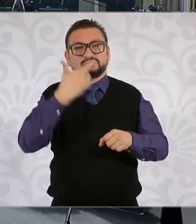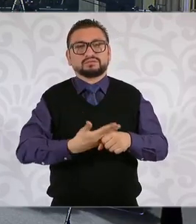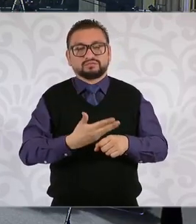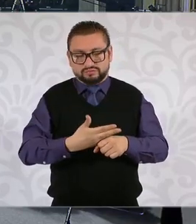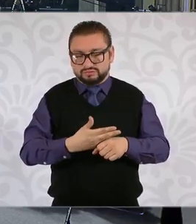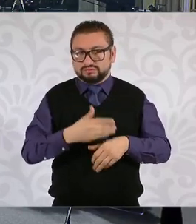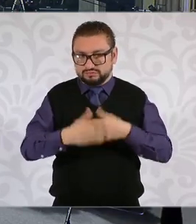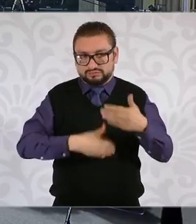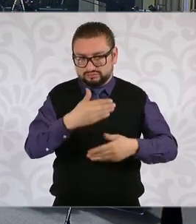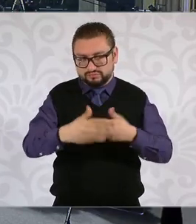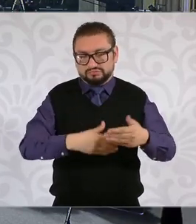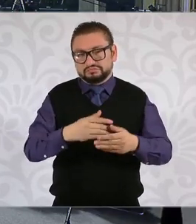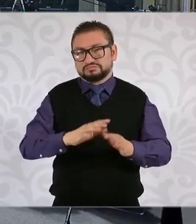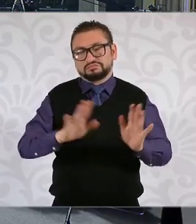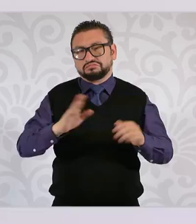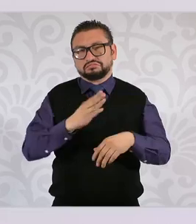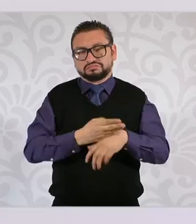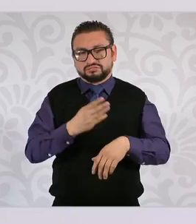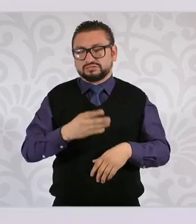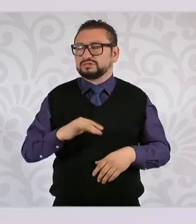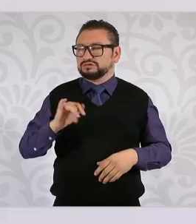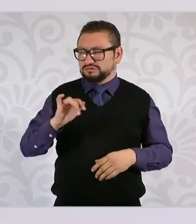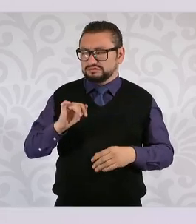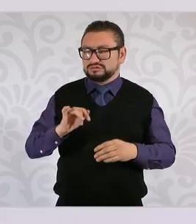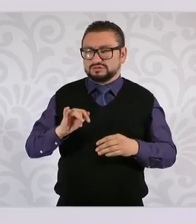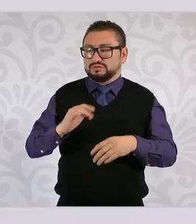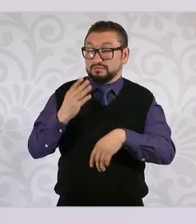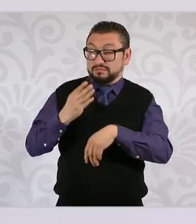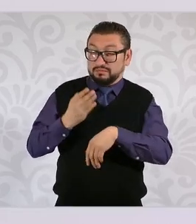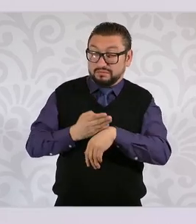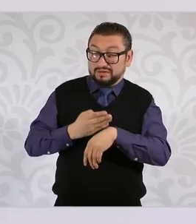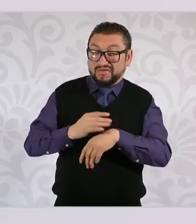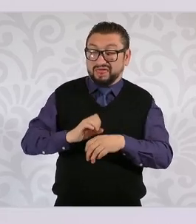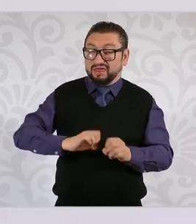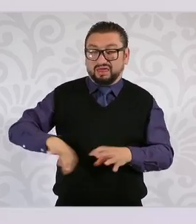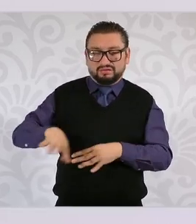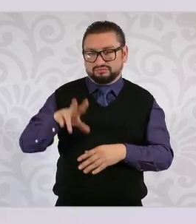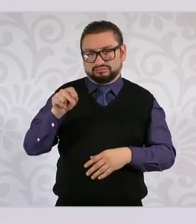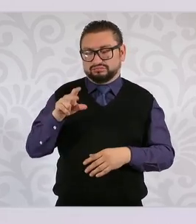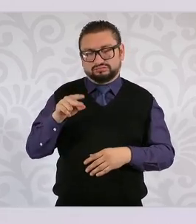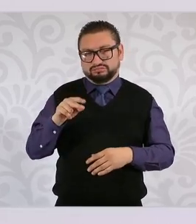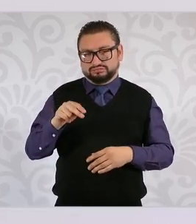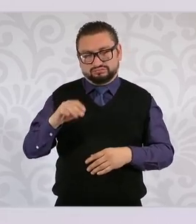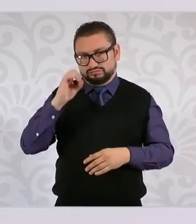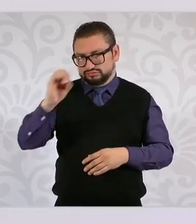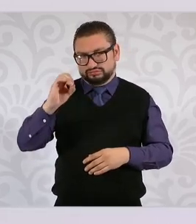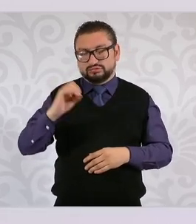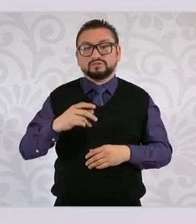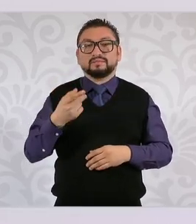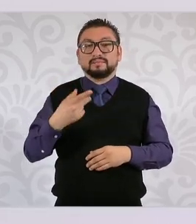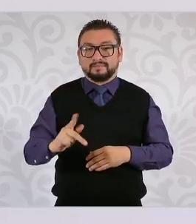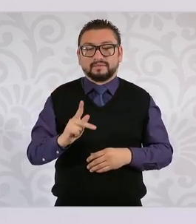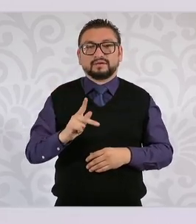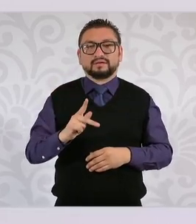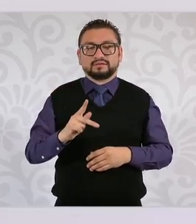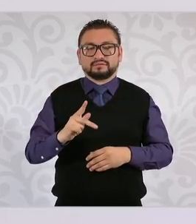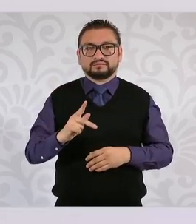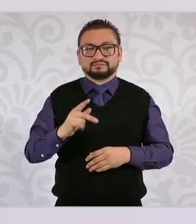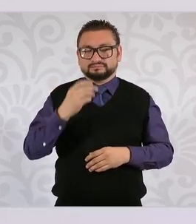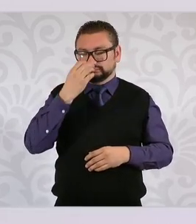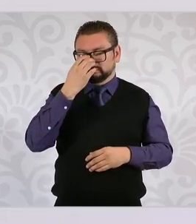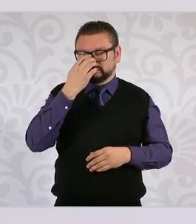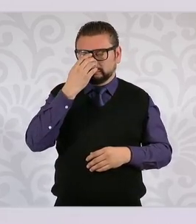proceda conforme a… Cualquiera, no hay impunidad. Hay cero impunidad. Pero tampoco